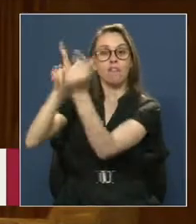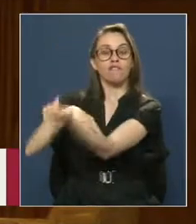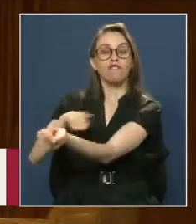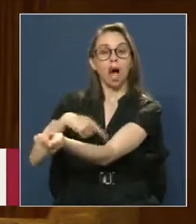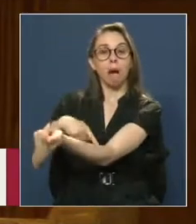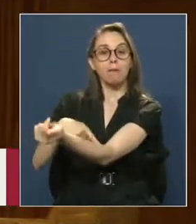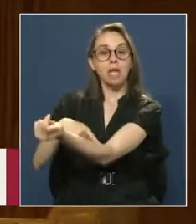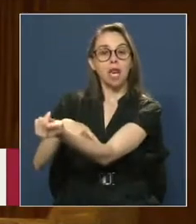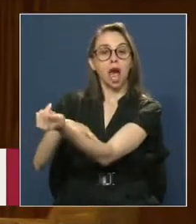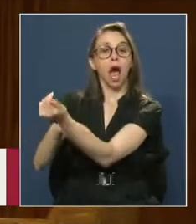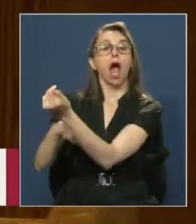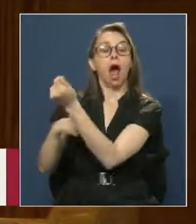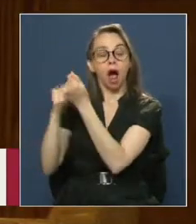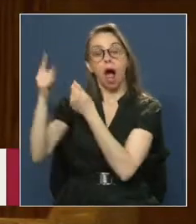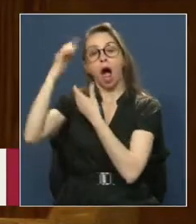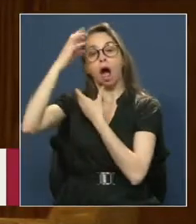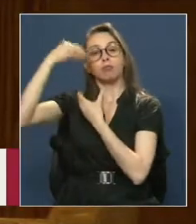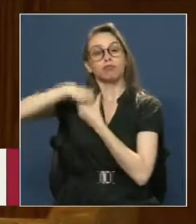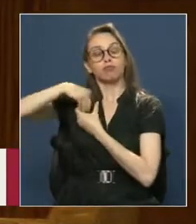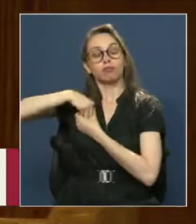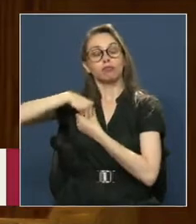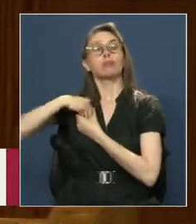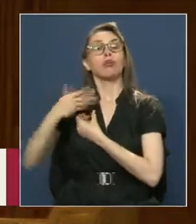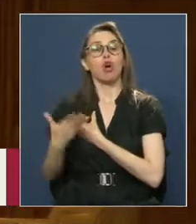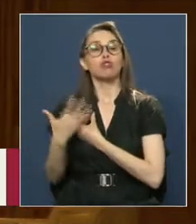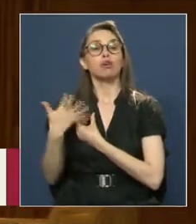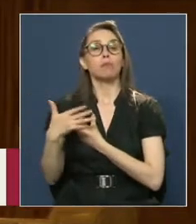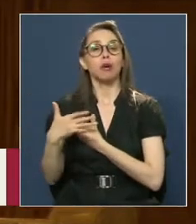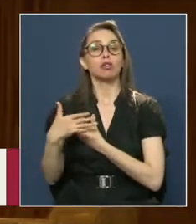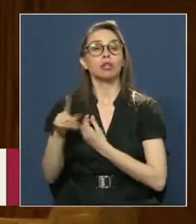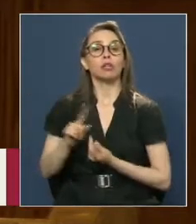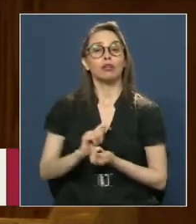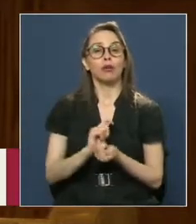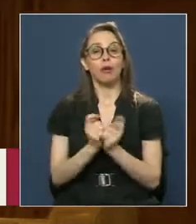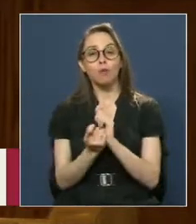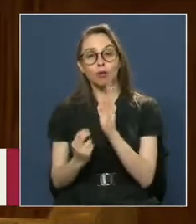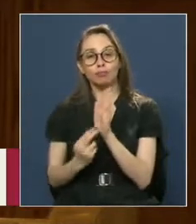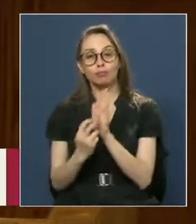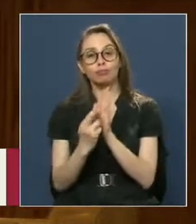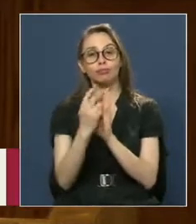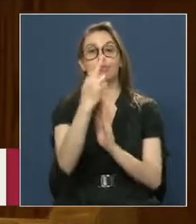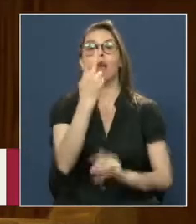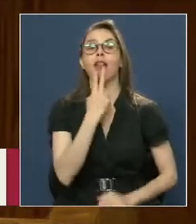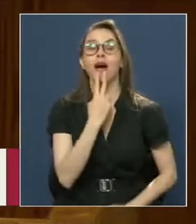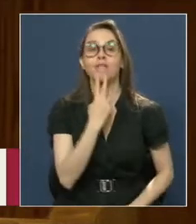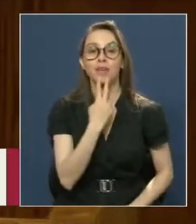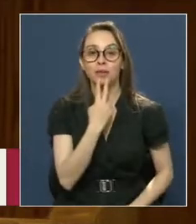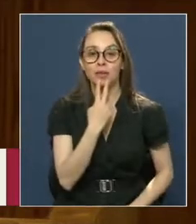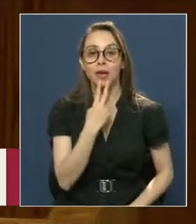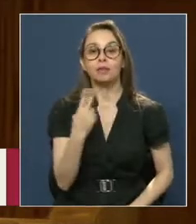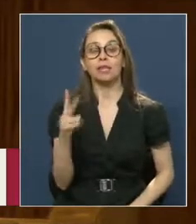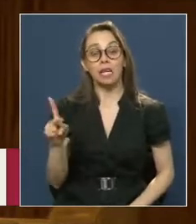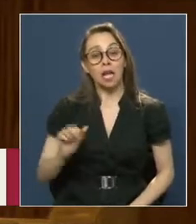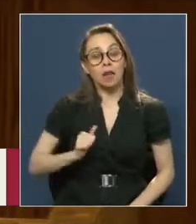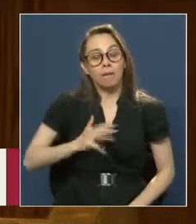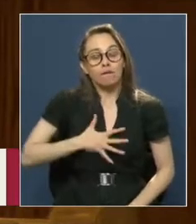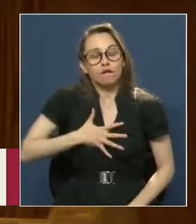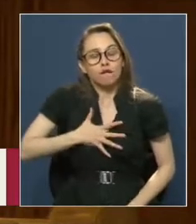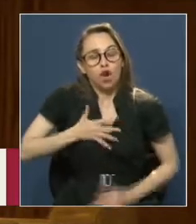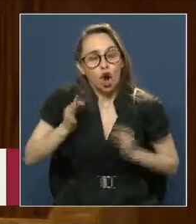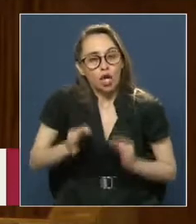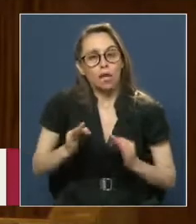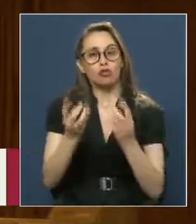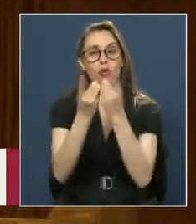Son parte Importante De su transitar Por la vida Su vocación Democrática Lo